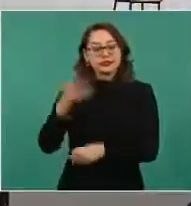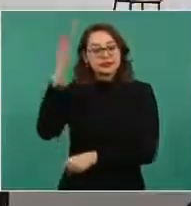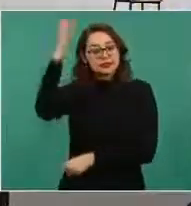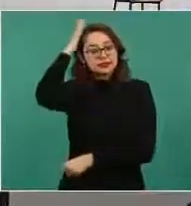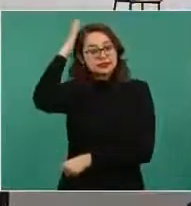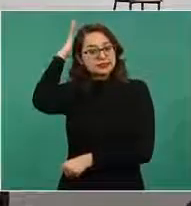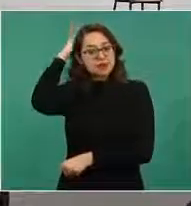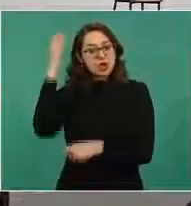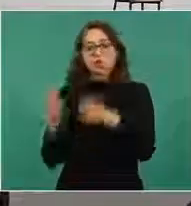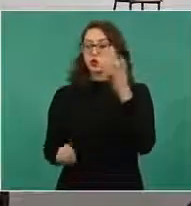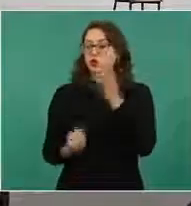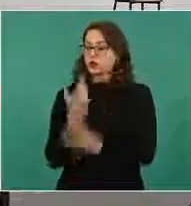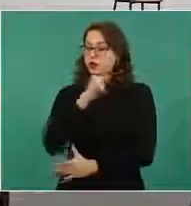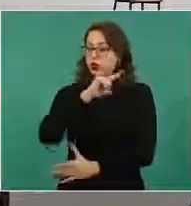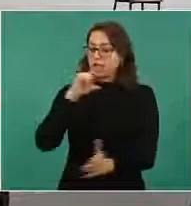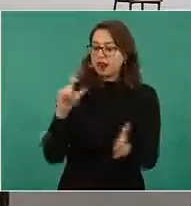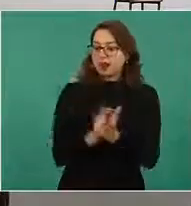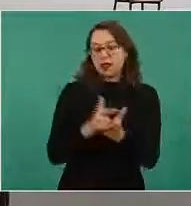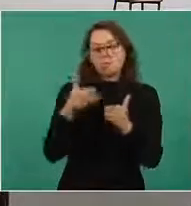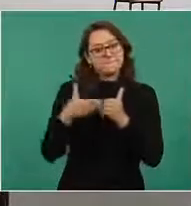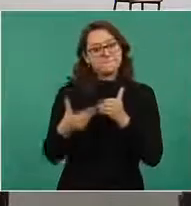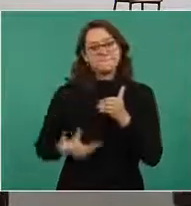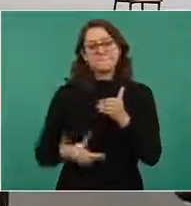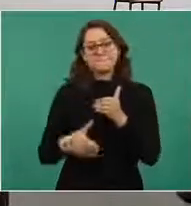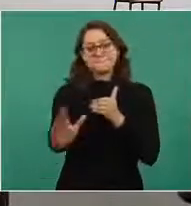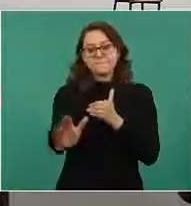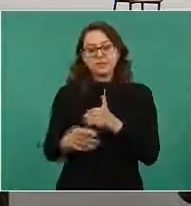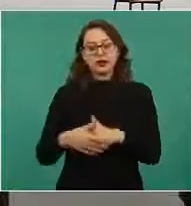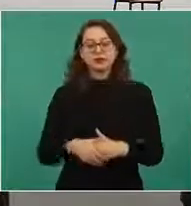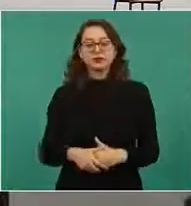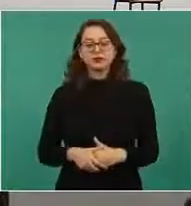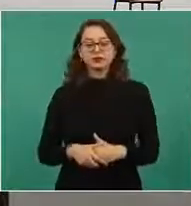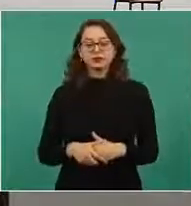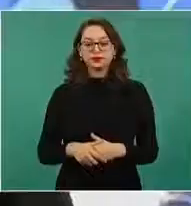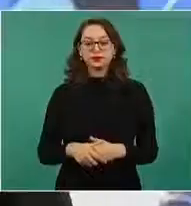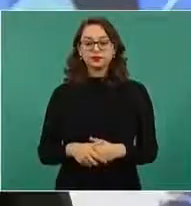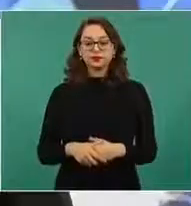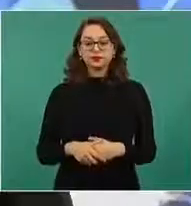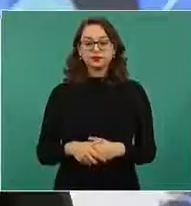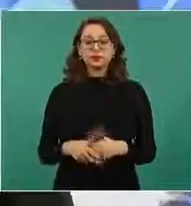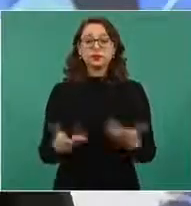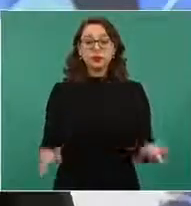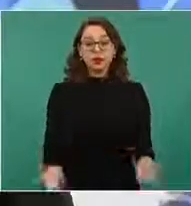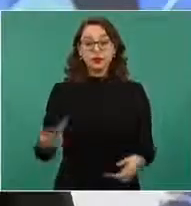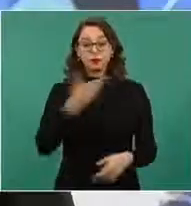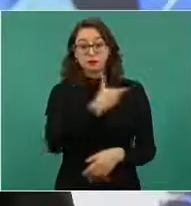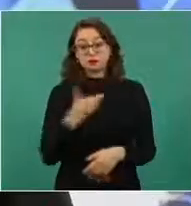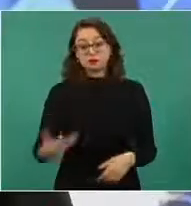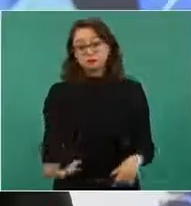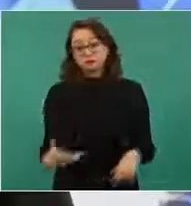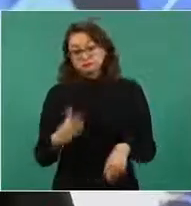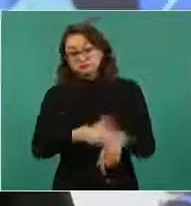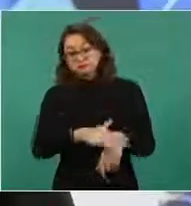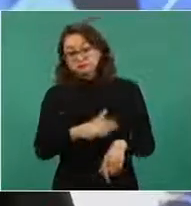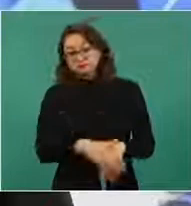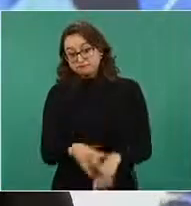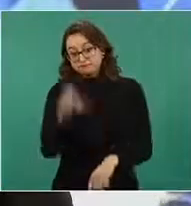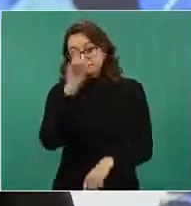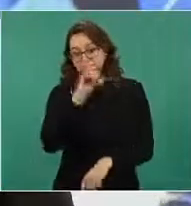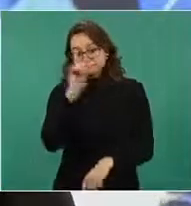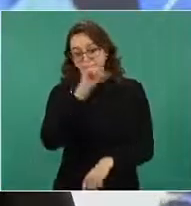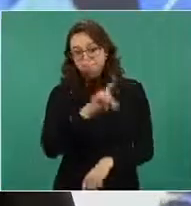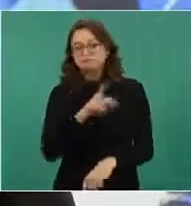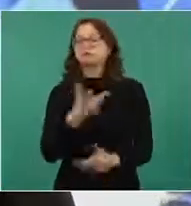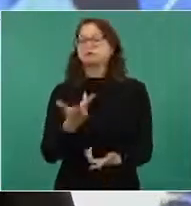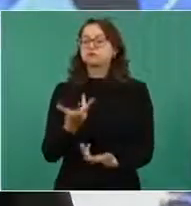legislación. Atendiendo la sugerencia del presidente y con el fin de garantizar